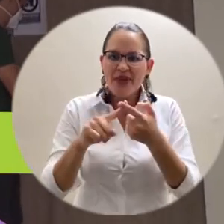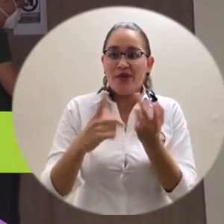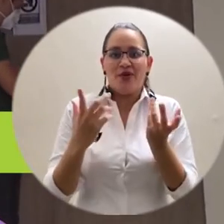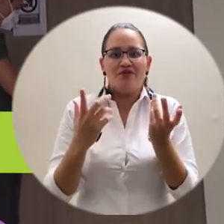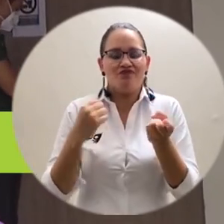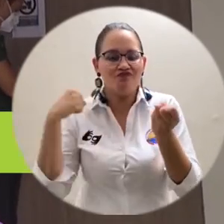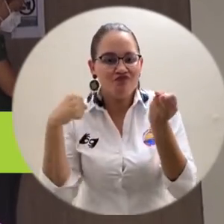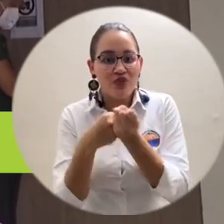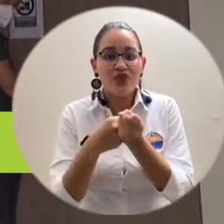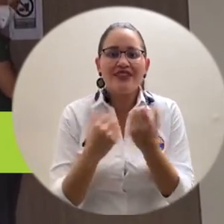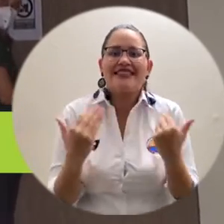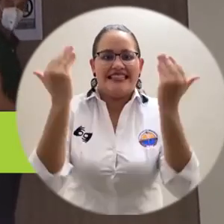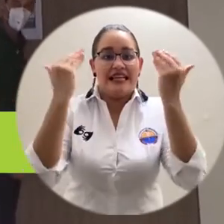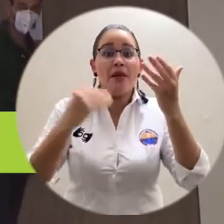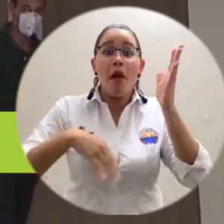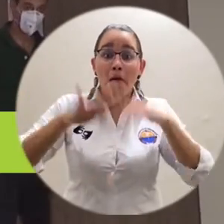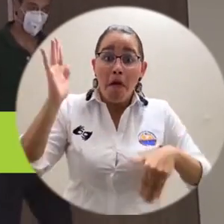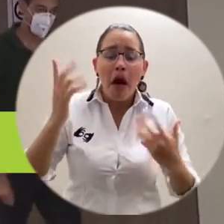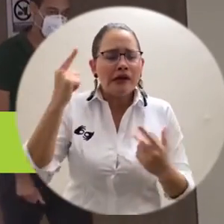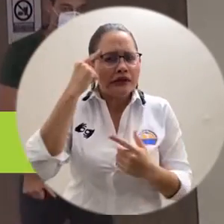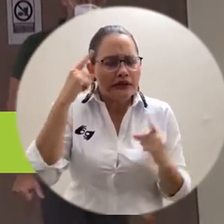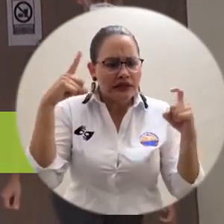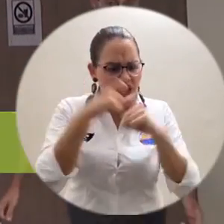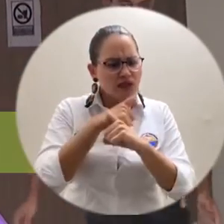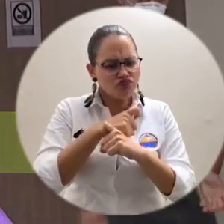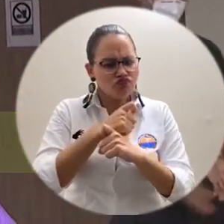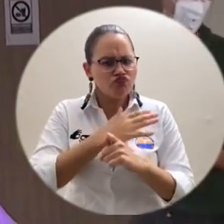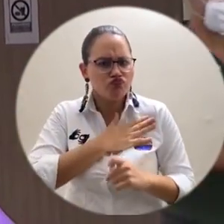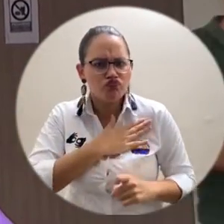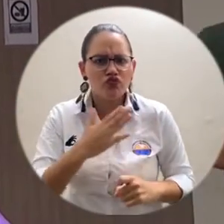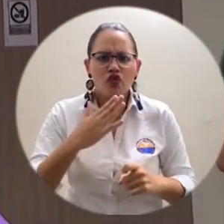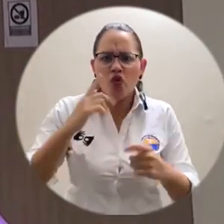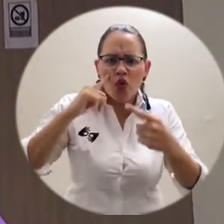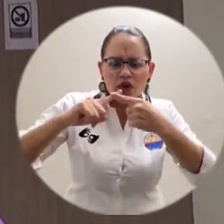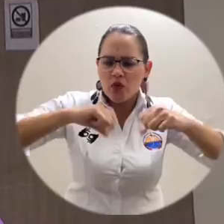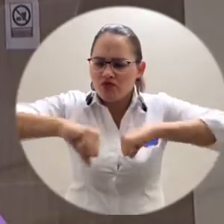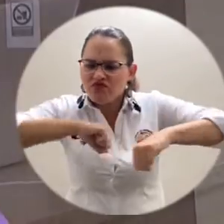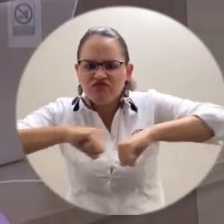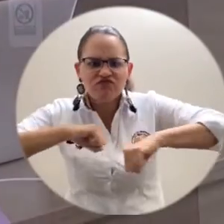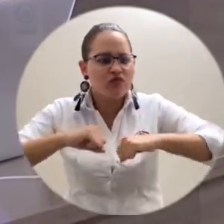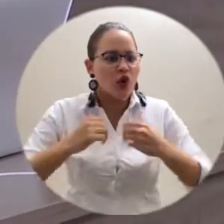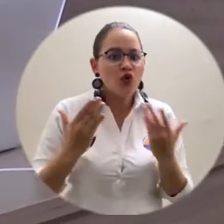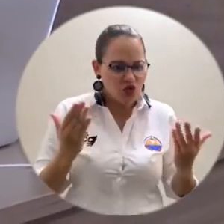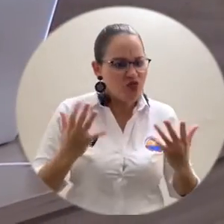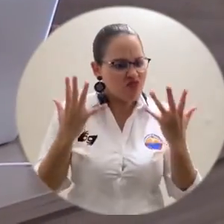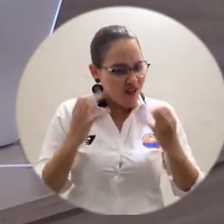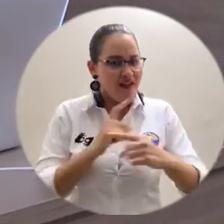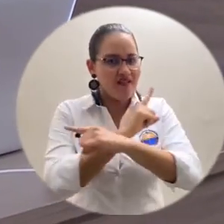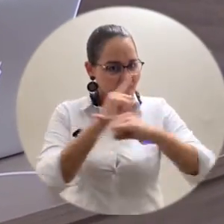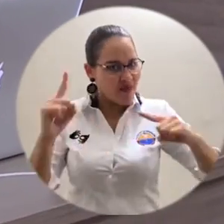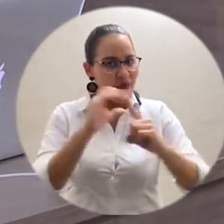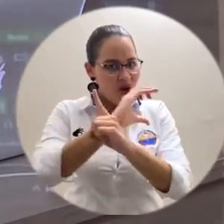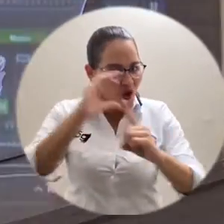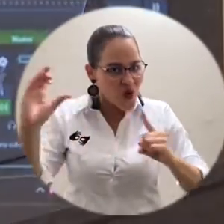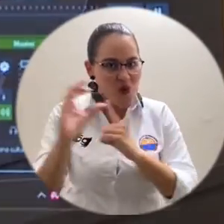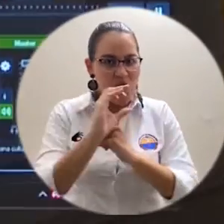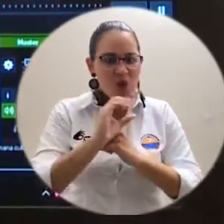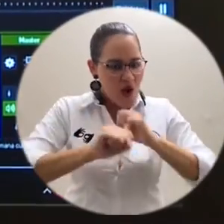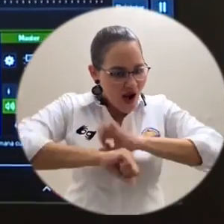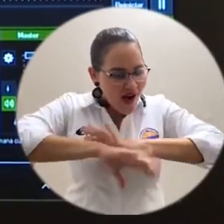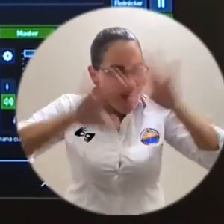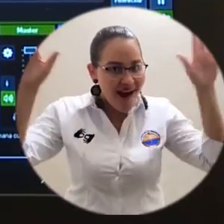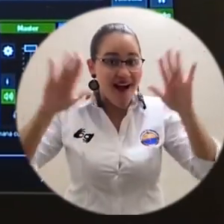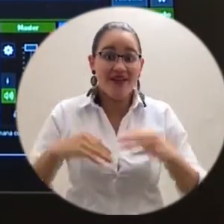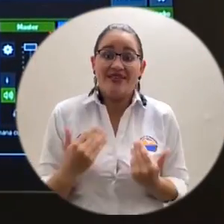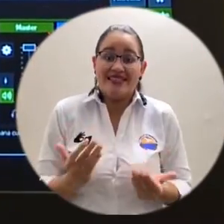en el alma mater, tomó la decisión de aportar sus capacidades técnicas para que la semana cultural se